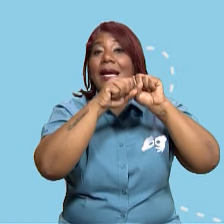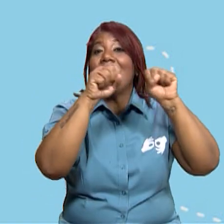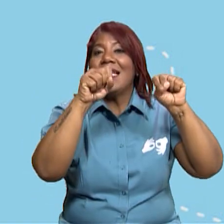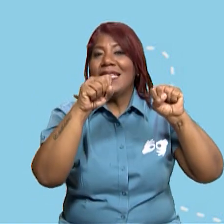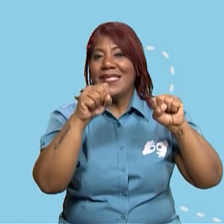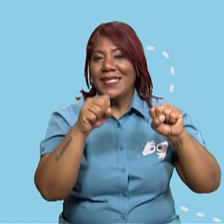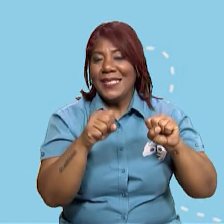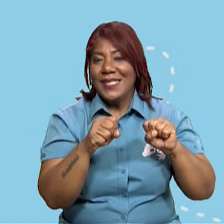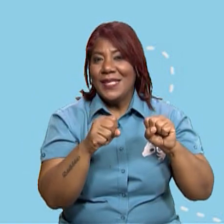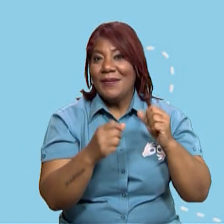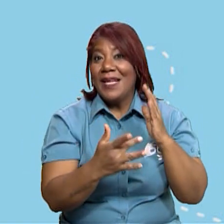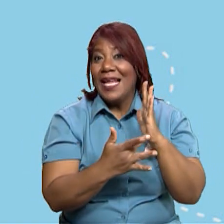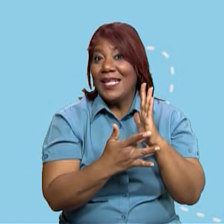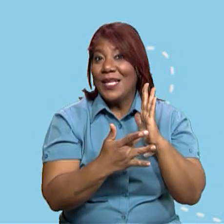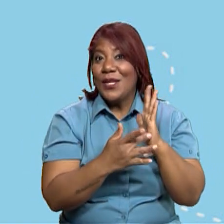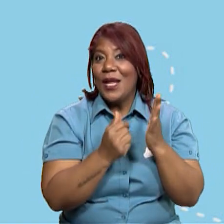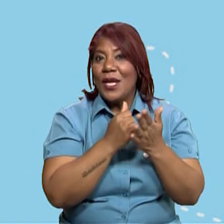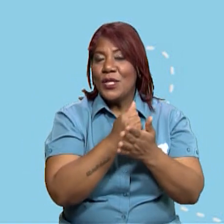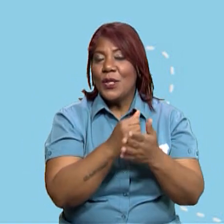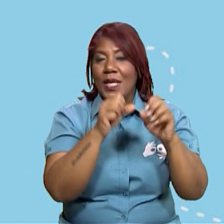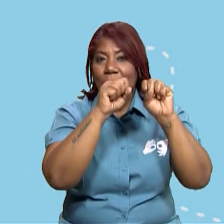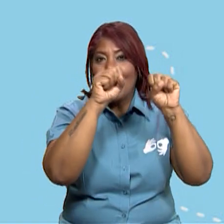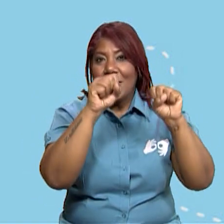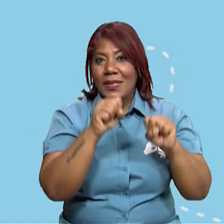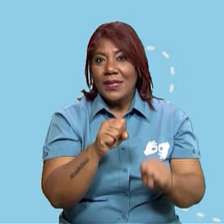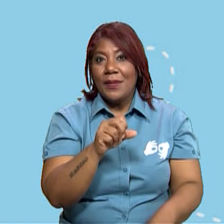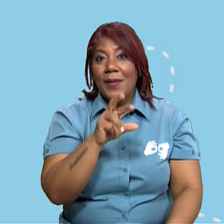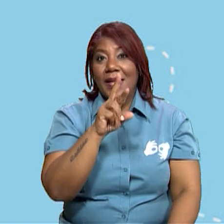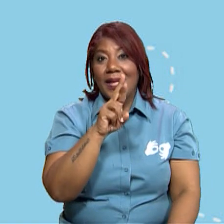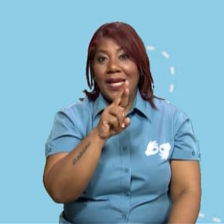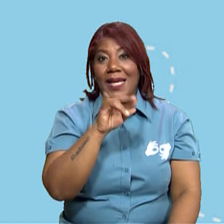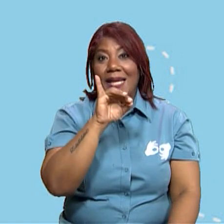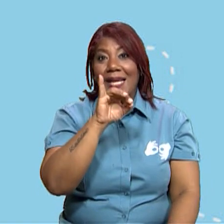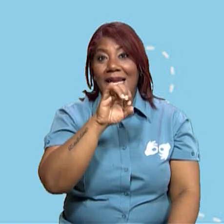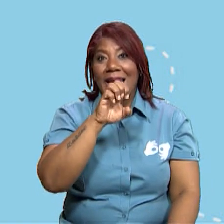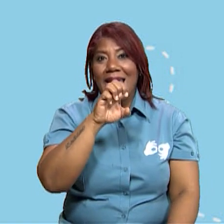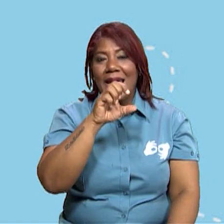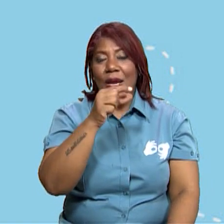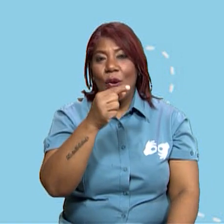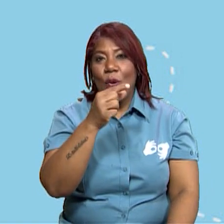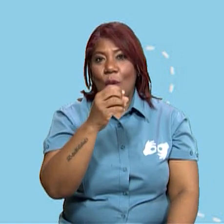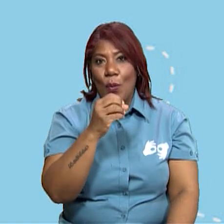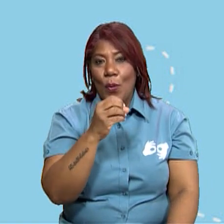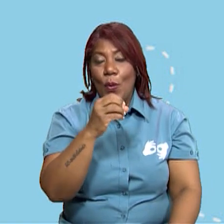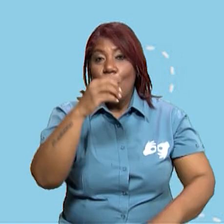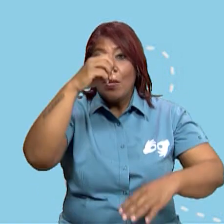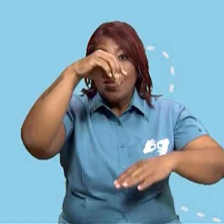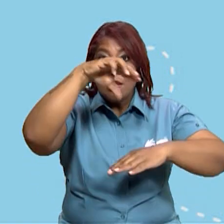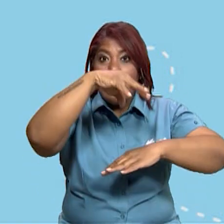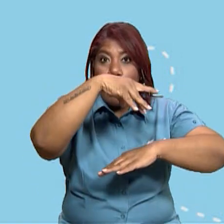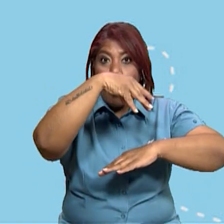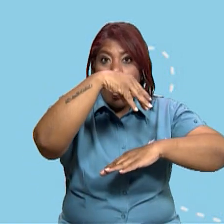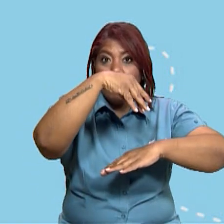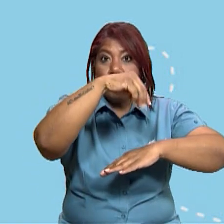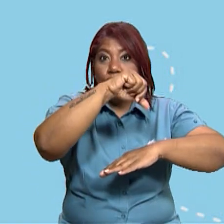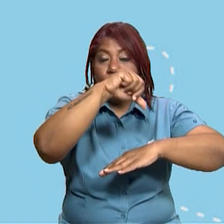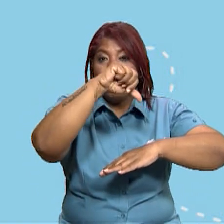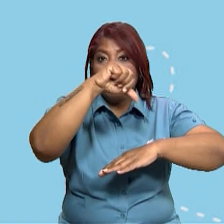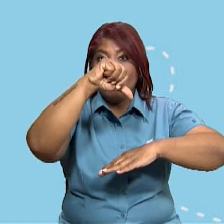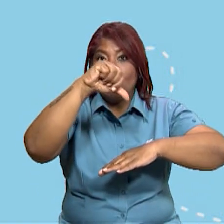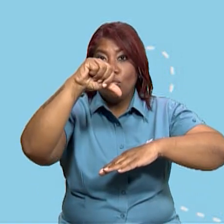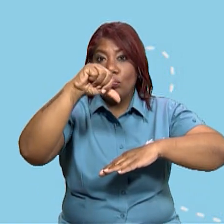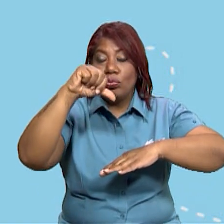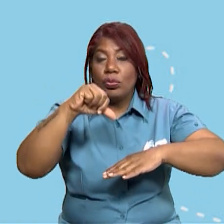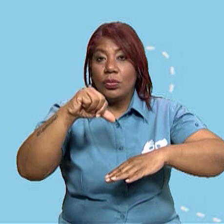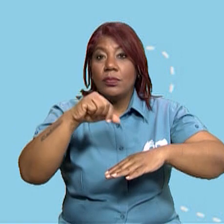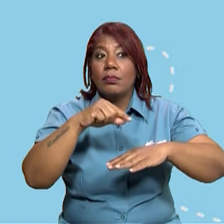sistema de riego. Y el mejoramiento de la semilla, ¿de qué se trata de eso? De que una semilla bien tratada